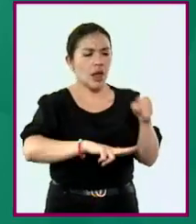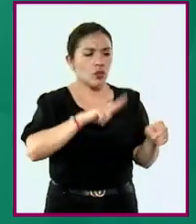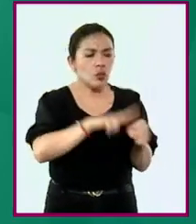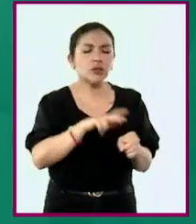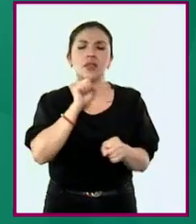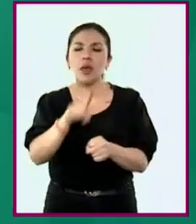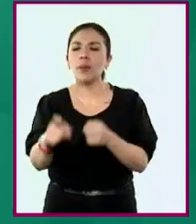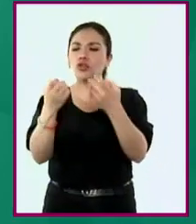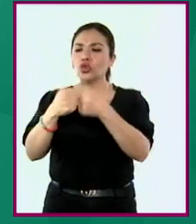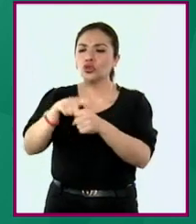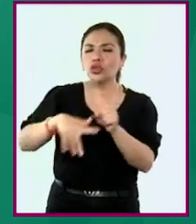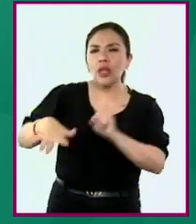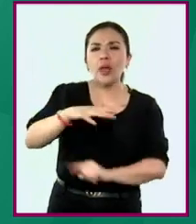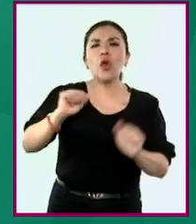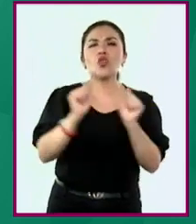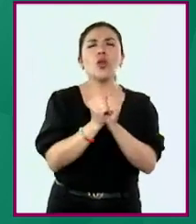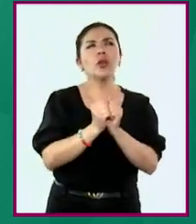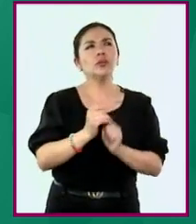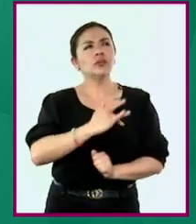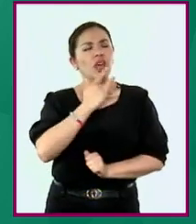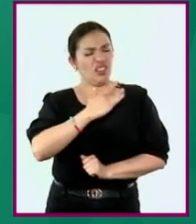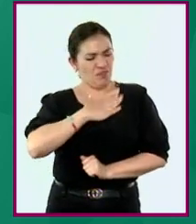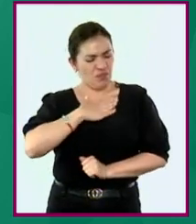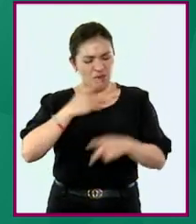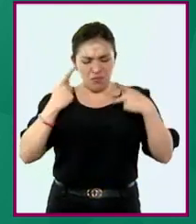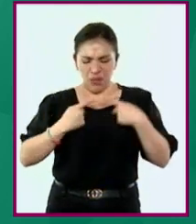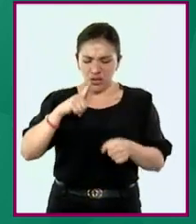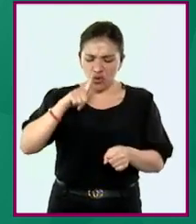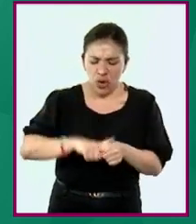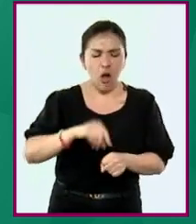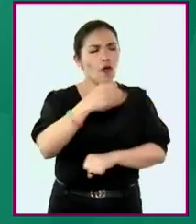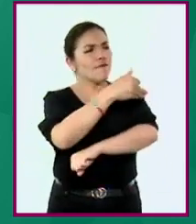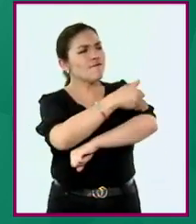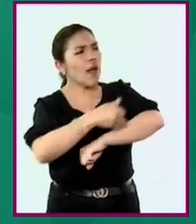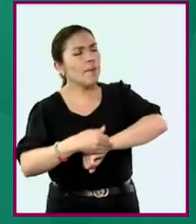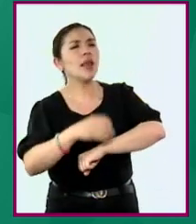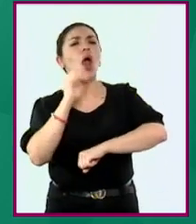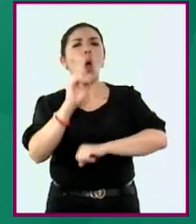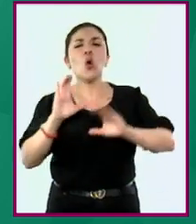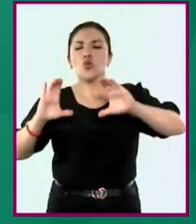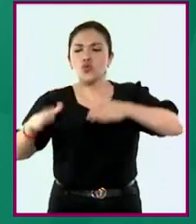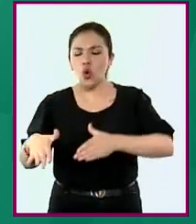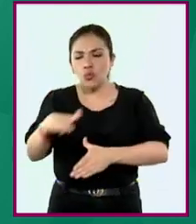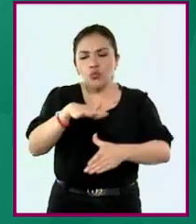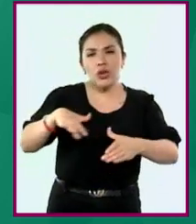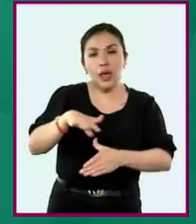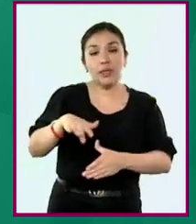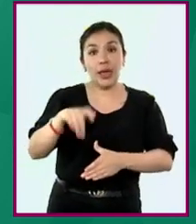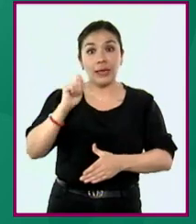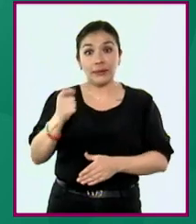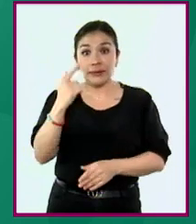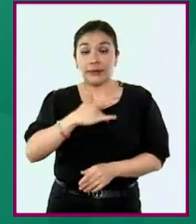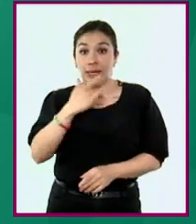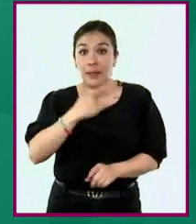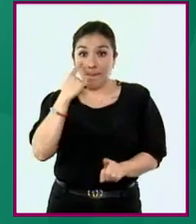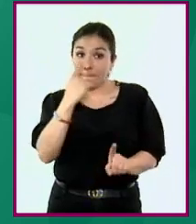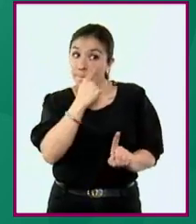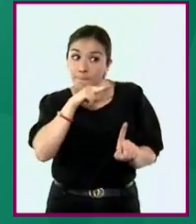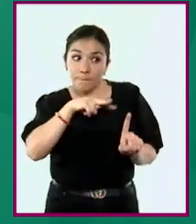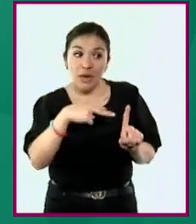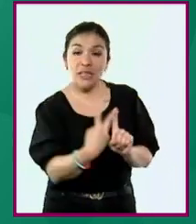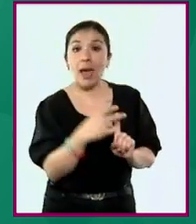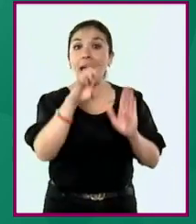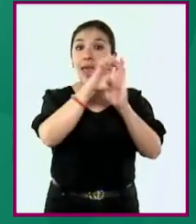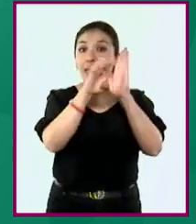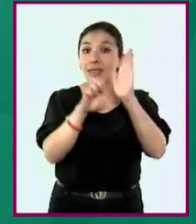a partir de indagar interacciones personales, familiares y comunitarias desde la perspectiva